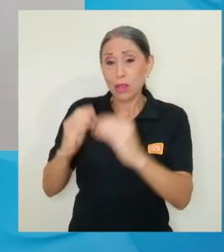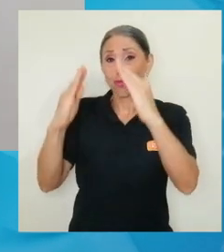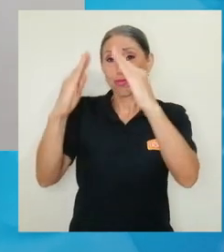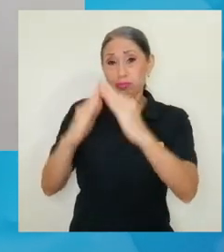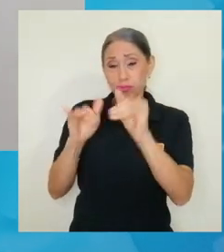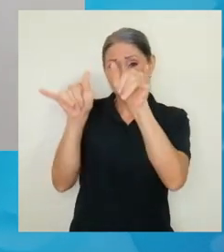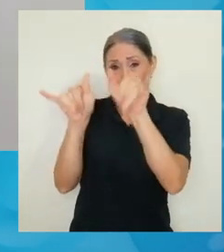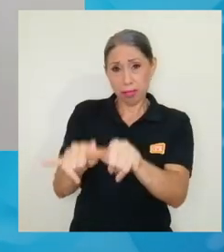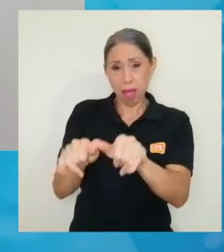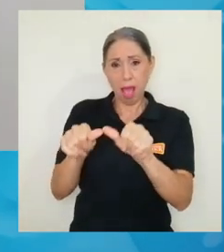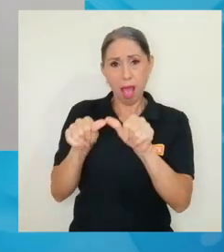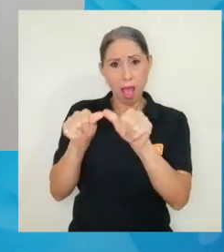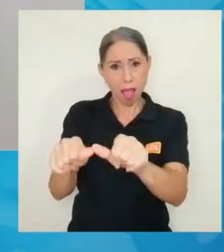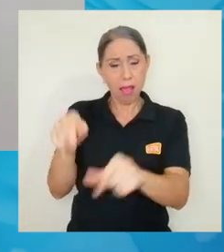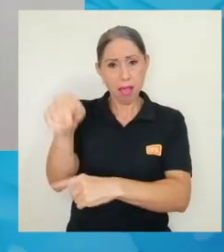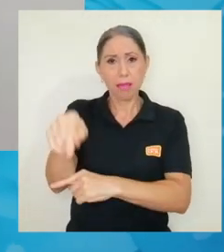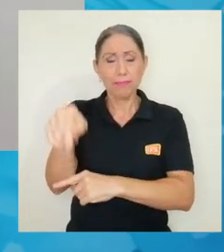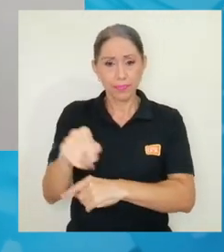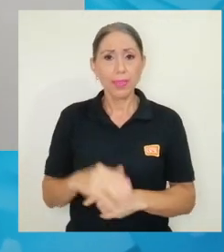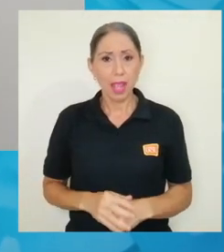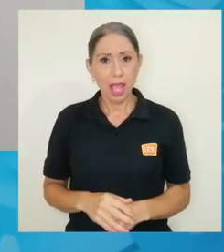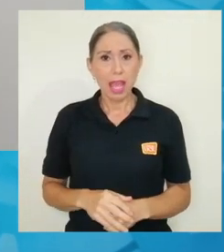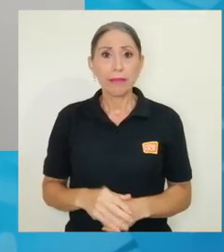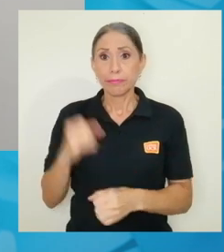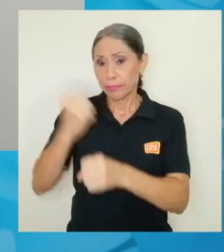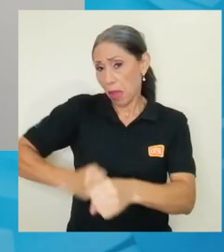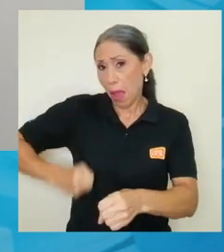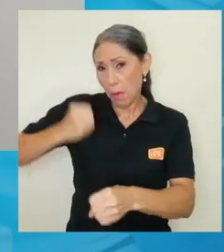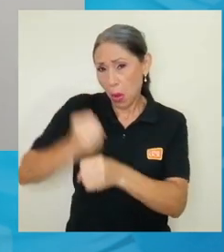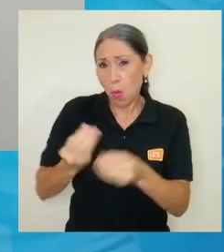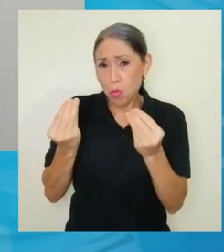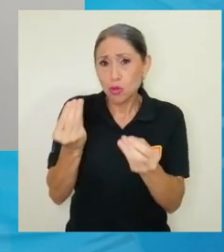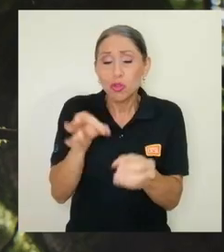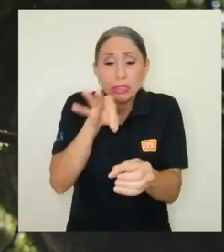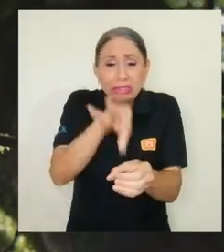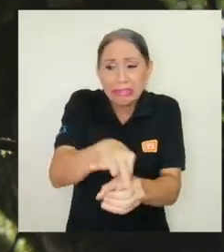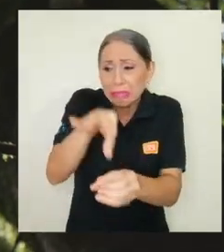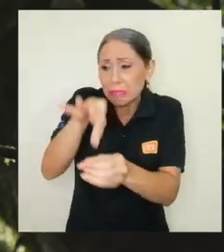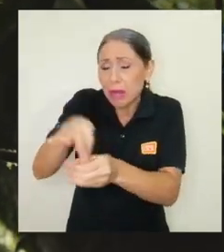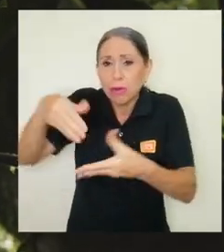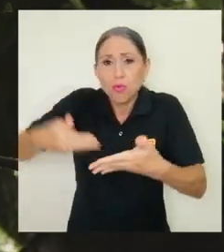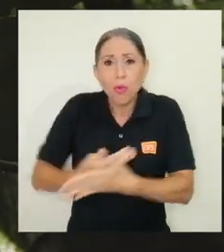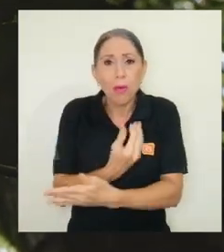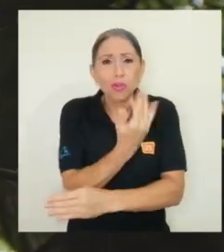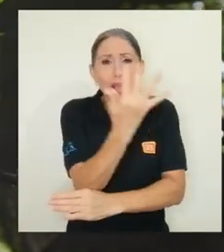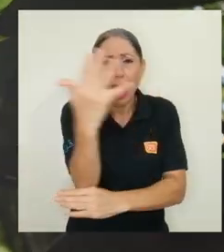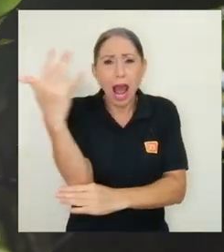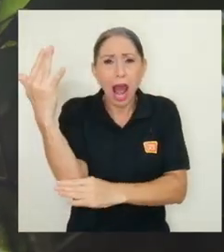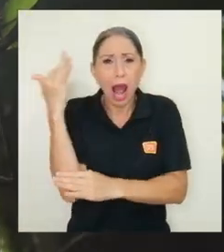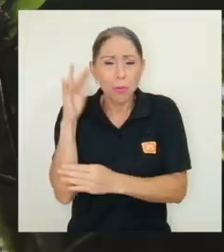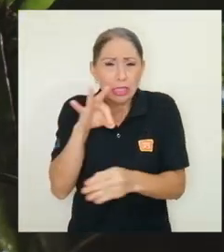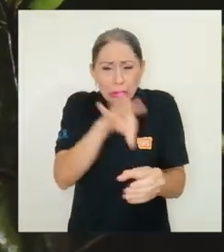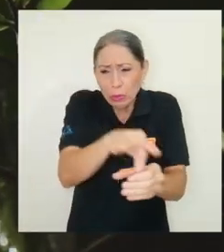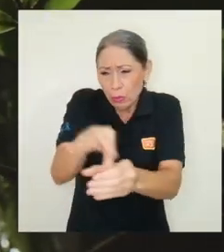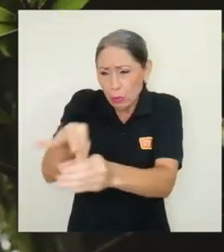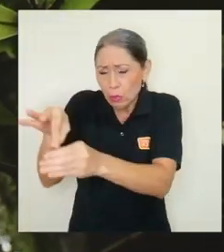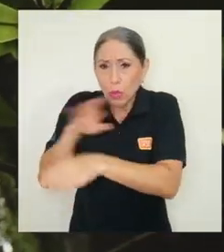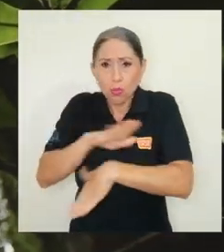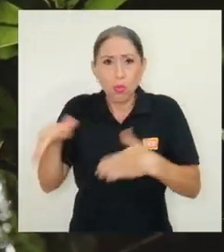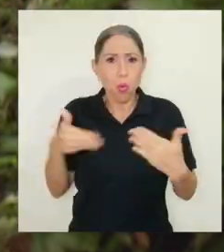vivió ahí permanentemente entonces trabajó mucho en sembrar nuevos árboles y replantar todo básicamente